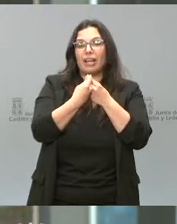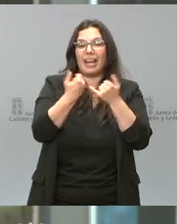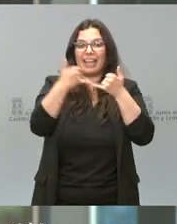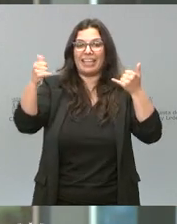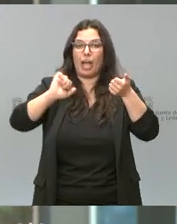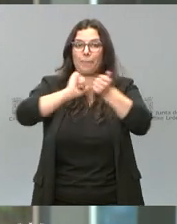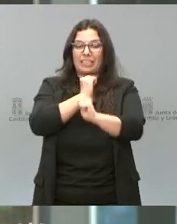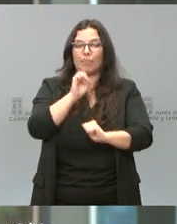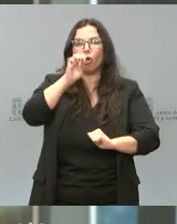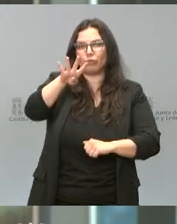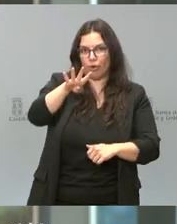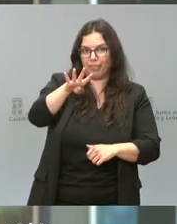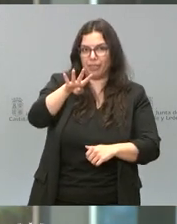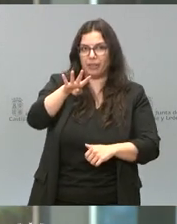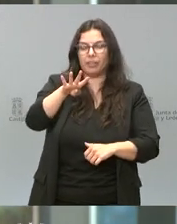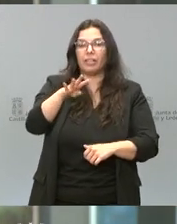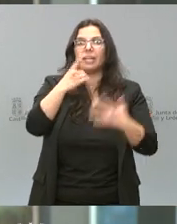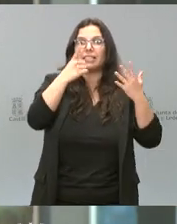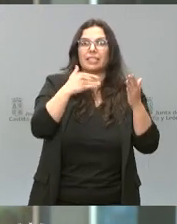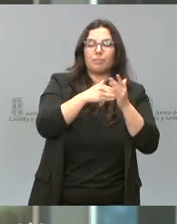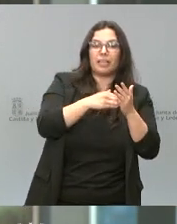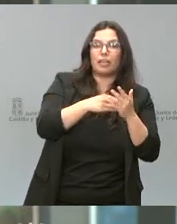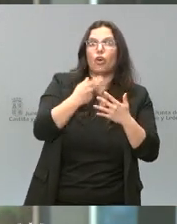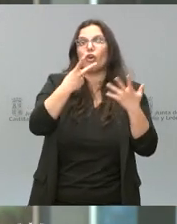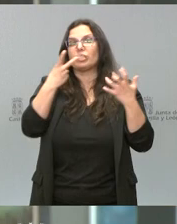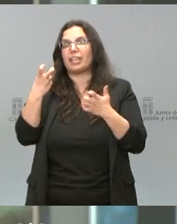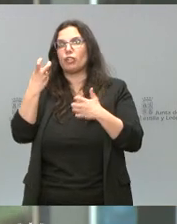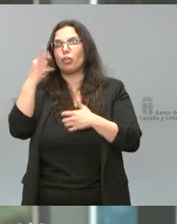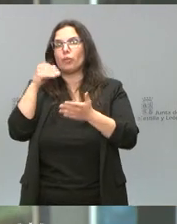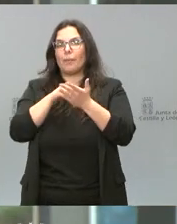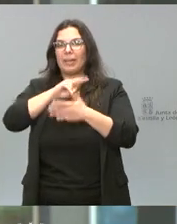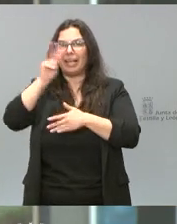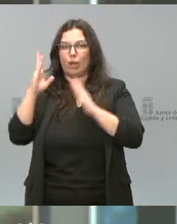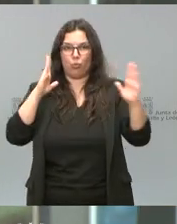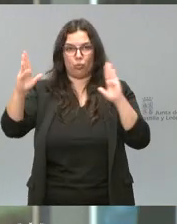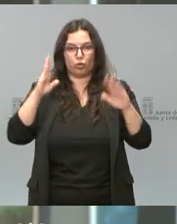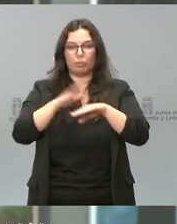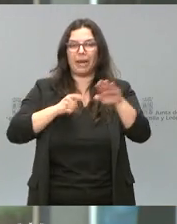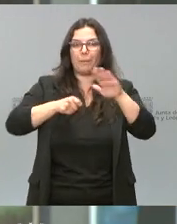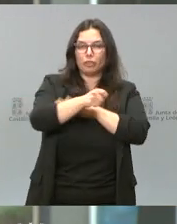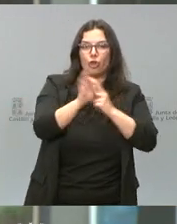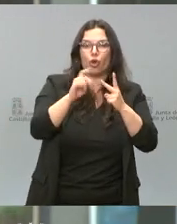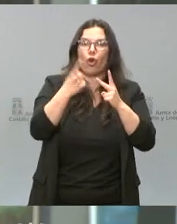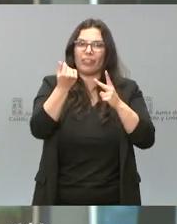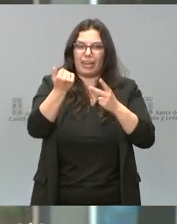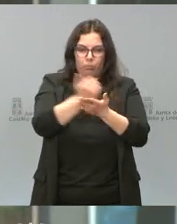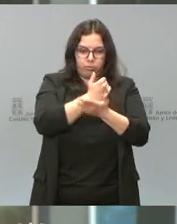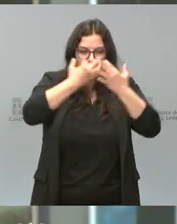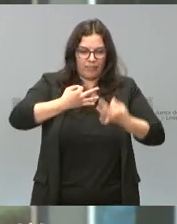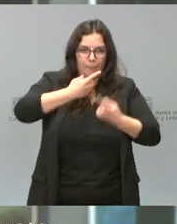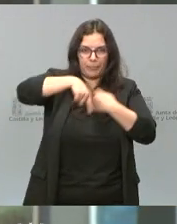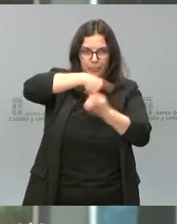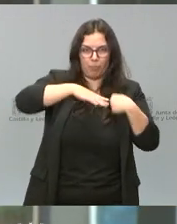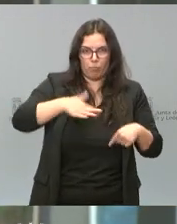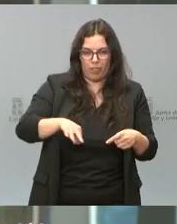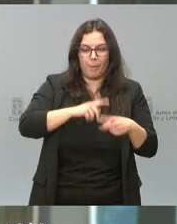préstamos avalados entre 6.000 y 750.000 euros para inversión o para circulante. Vamos a poder